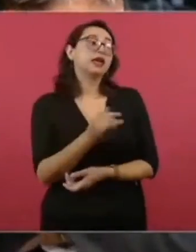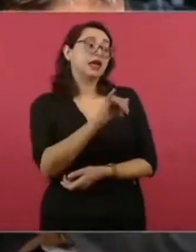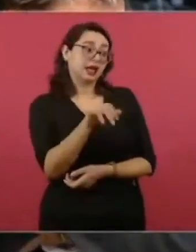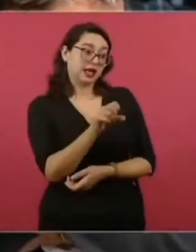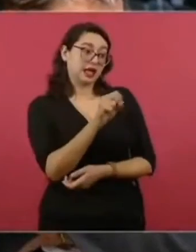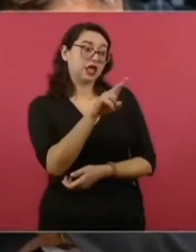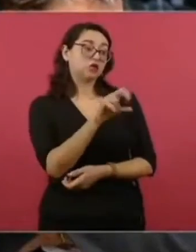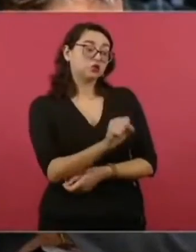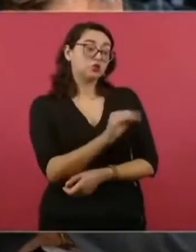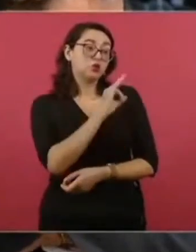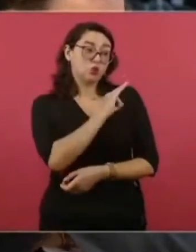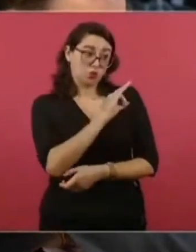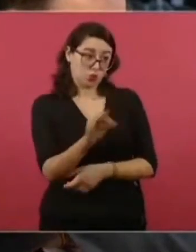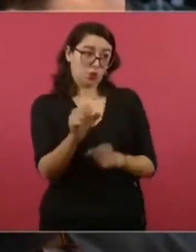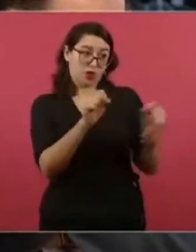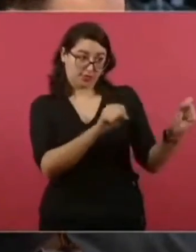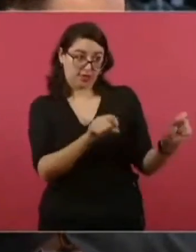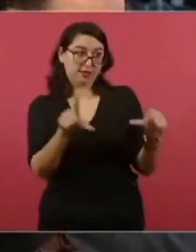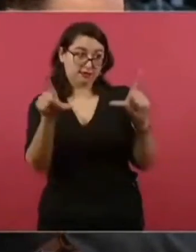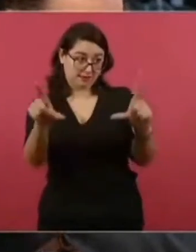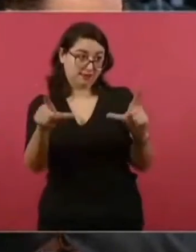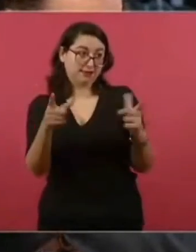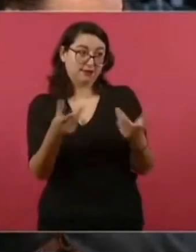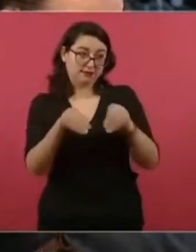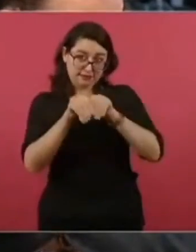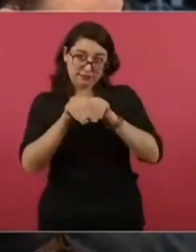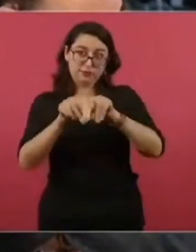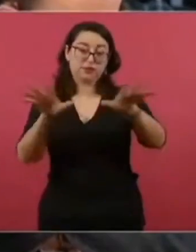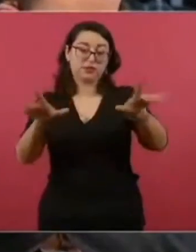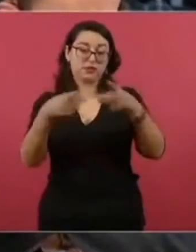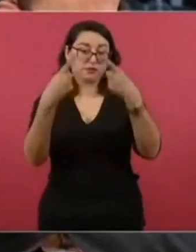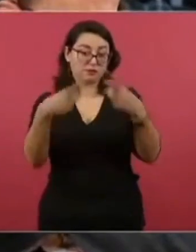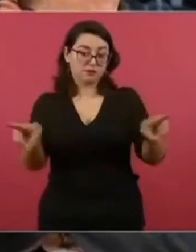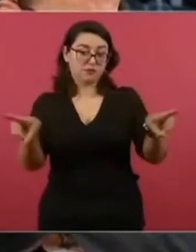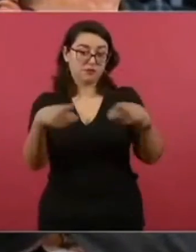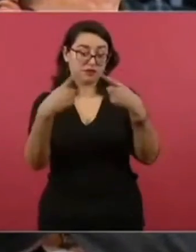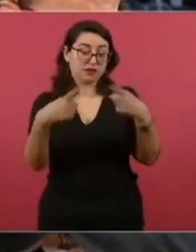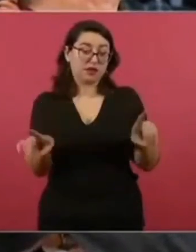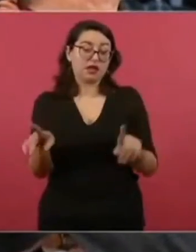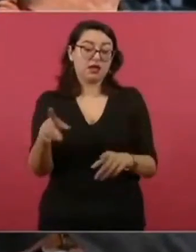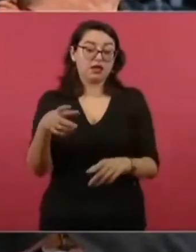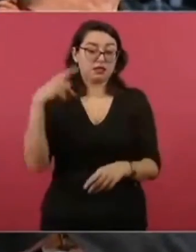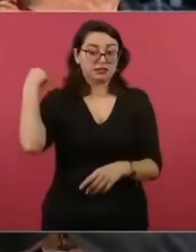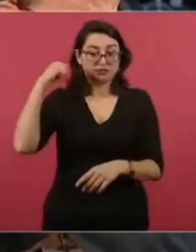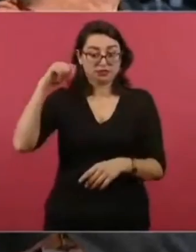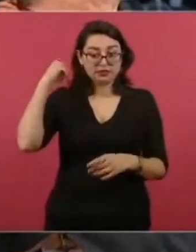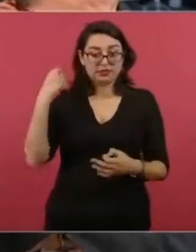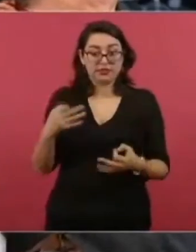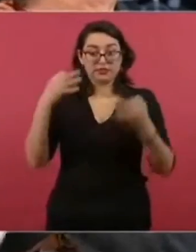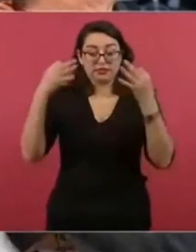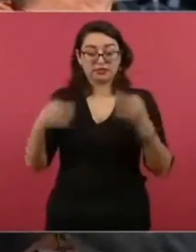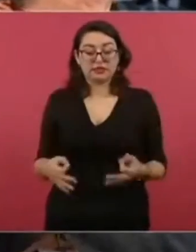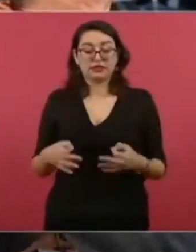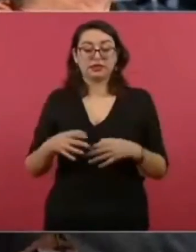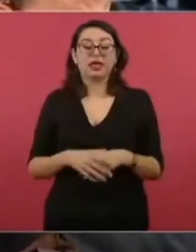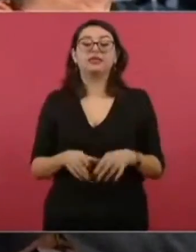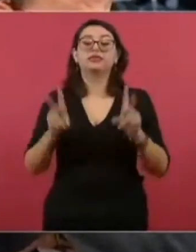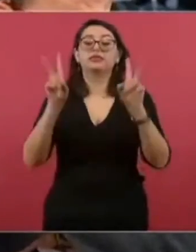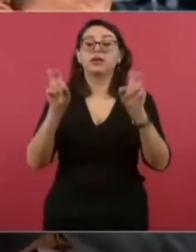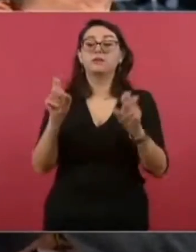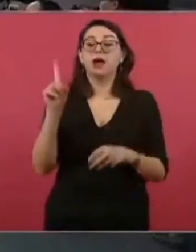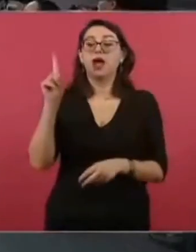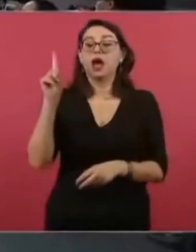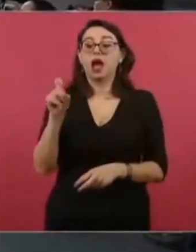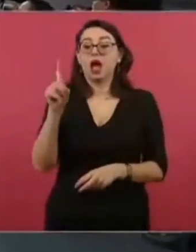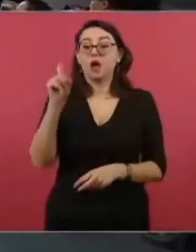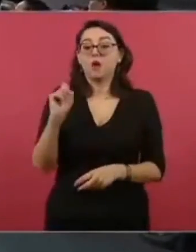de un tabasqueño, y es de aguas hermosas vengo, y de aguas hermosas voy. Yo creo que le va a